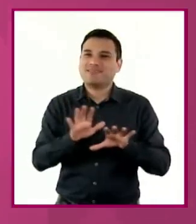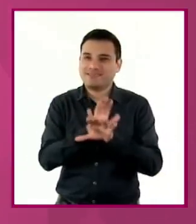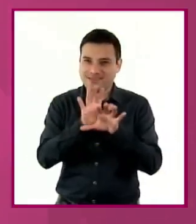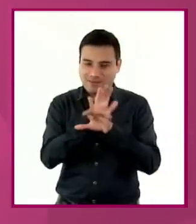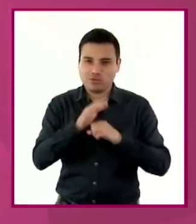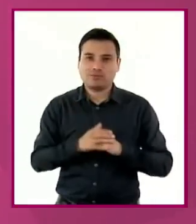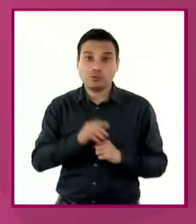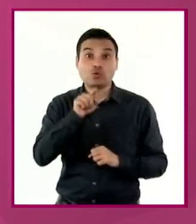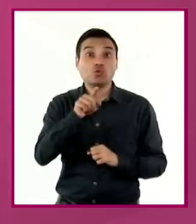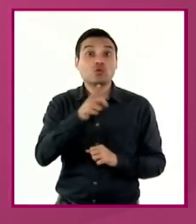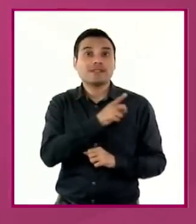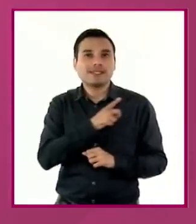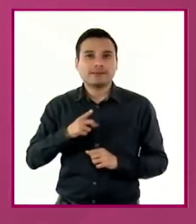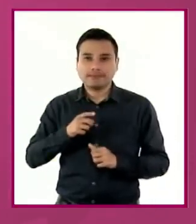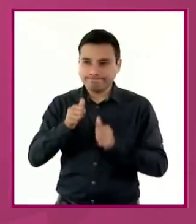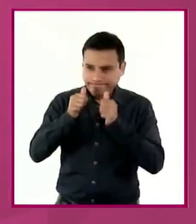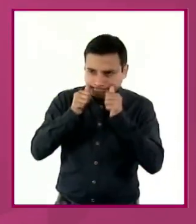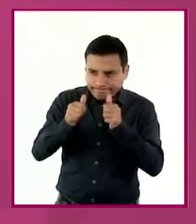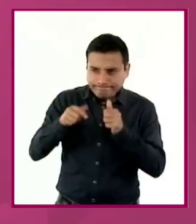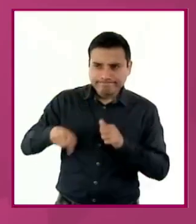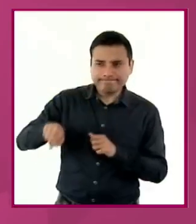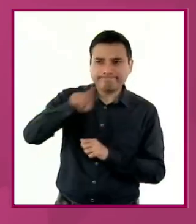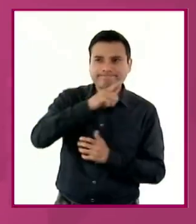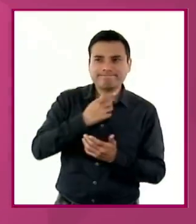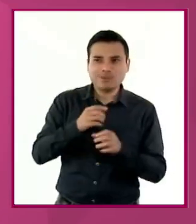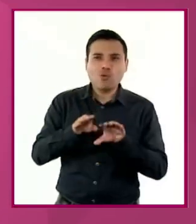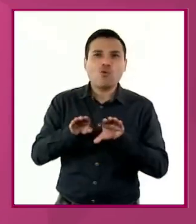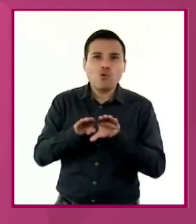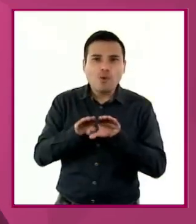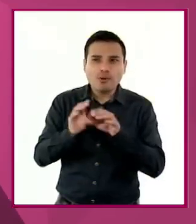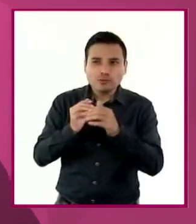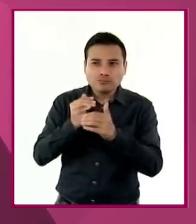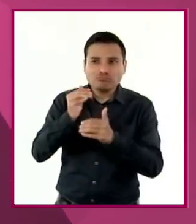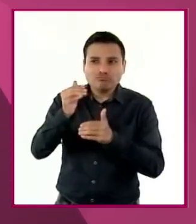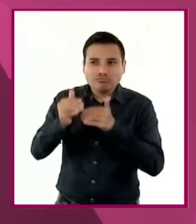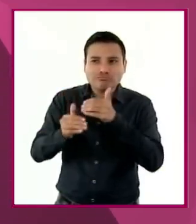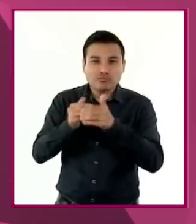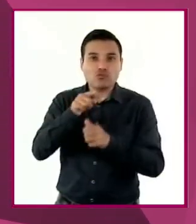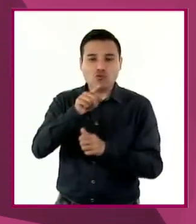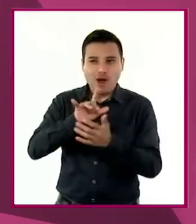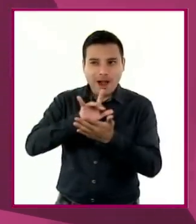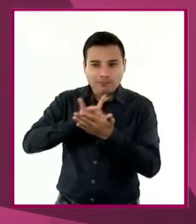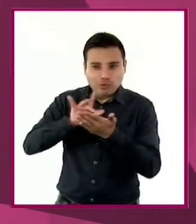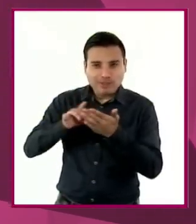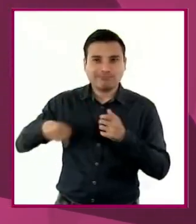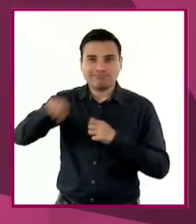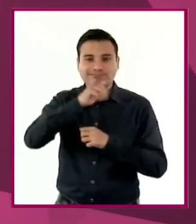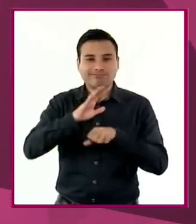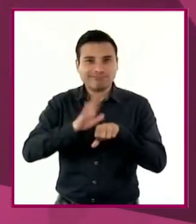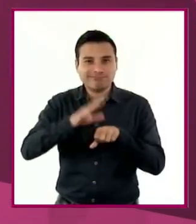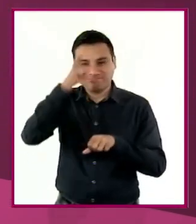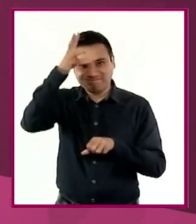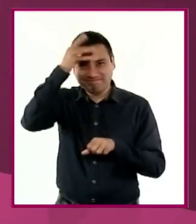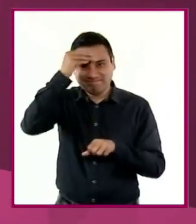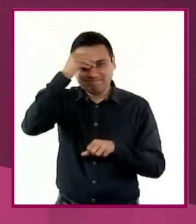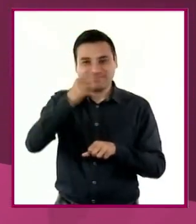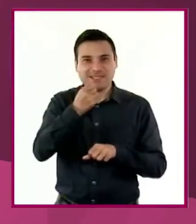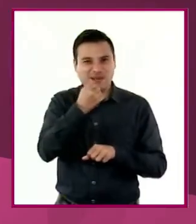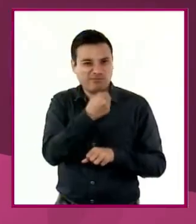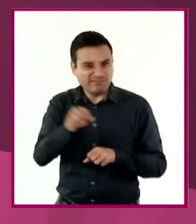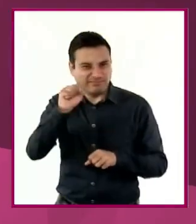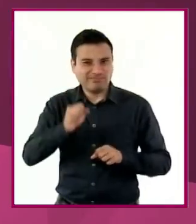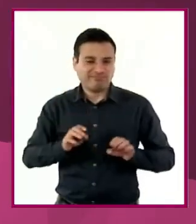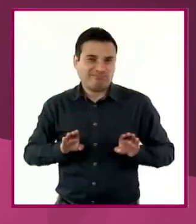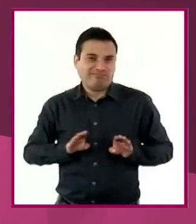a la manera en que los afrontan y con base en ello favorecer el desarrollo de conocimientos, habilidades, actitudes